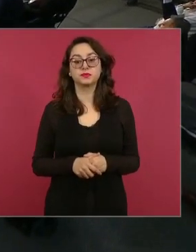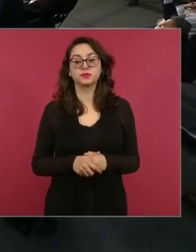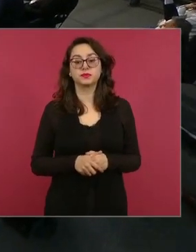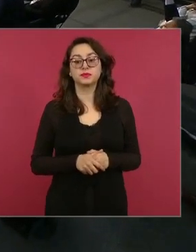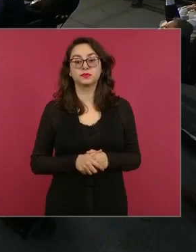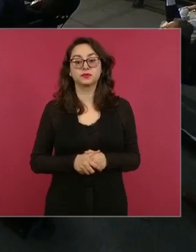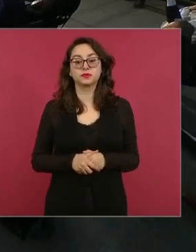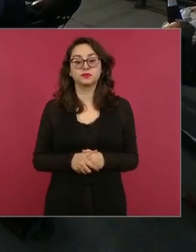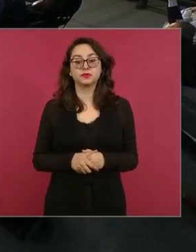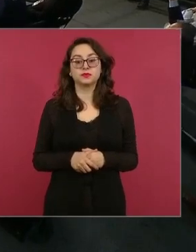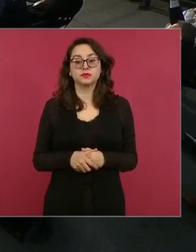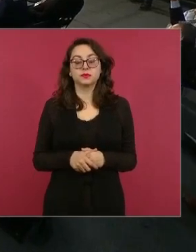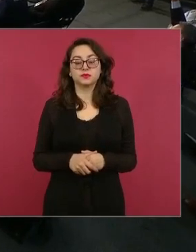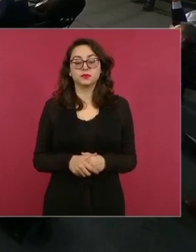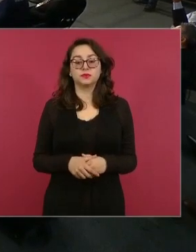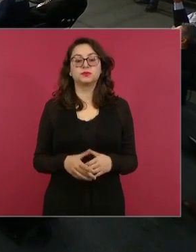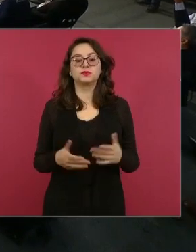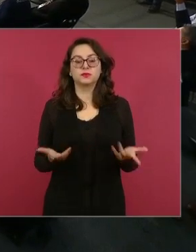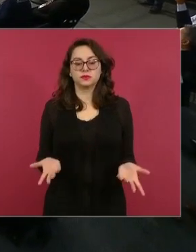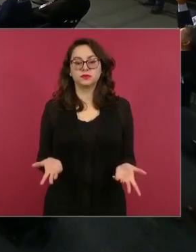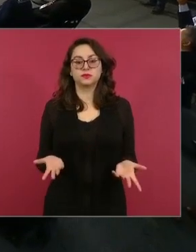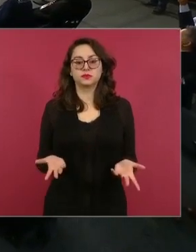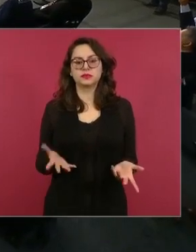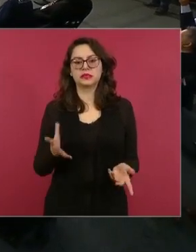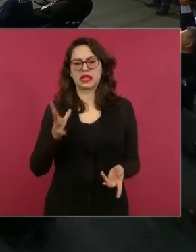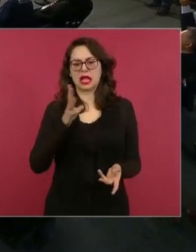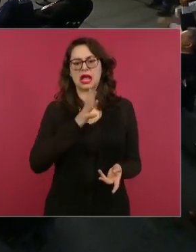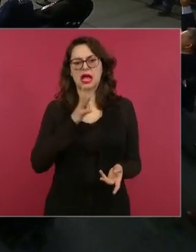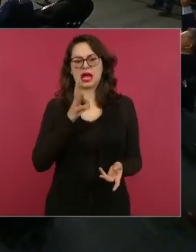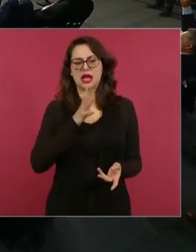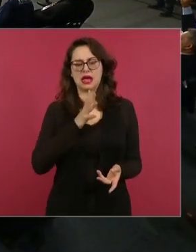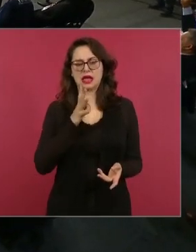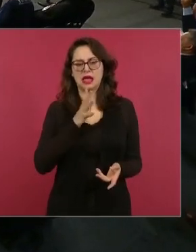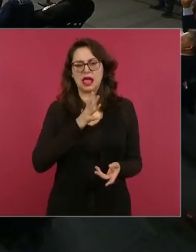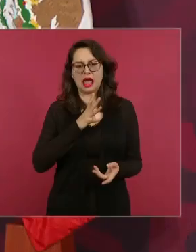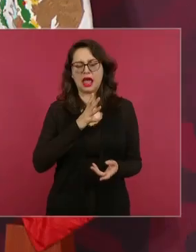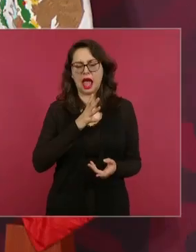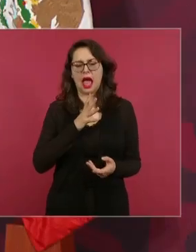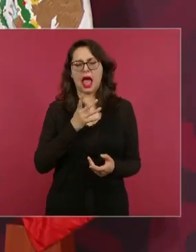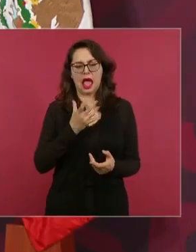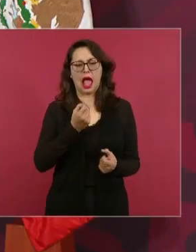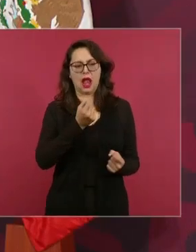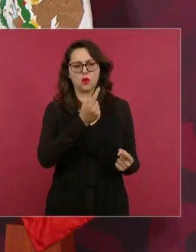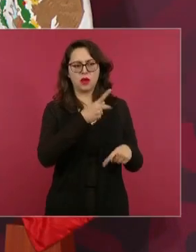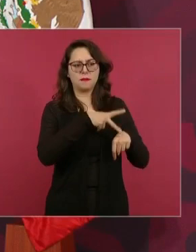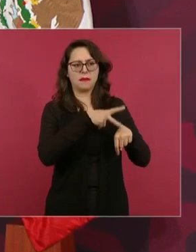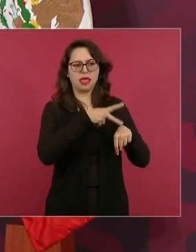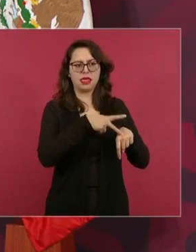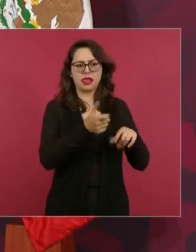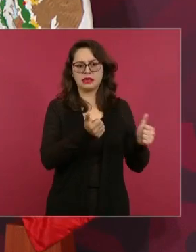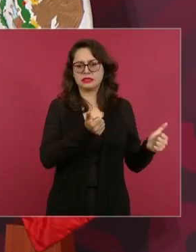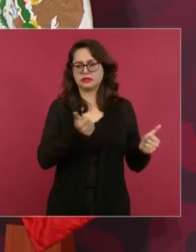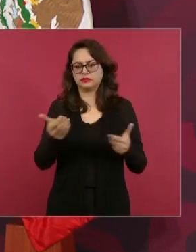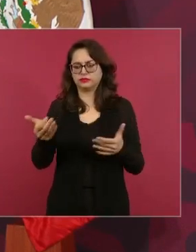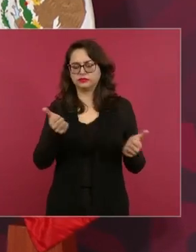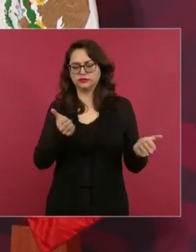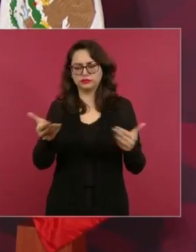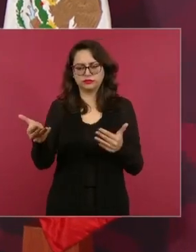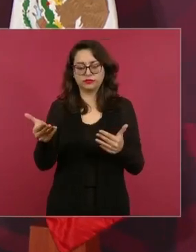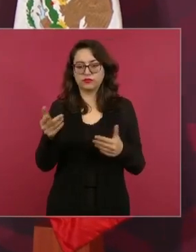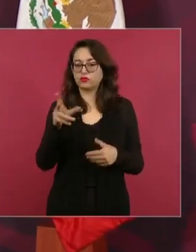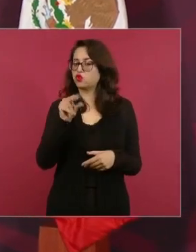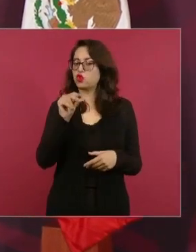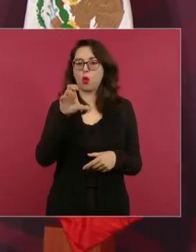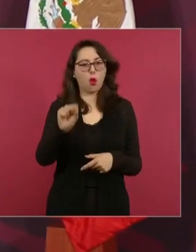se llevó pero siempre hay una prueba que se hace se certifica